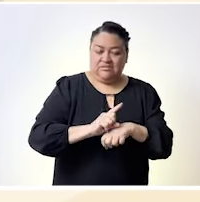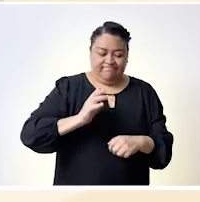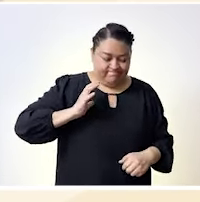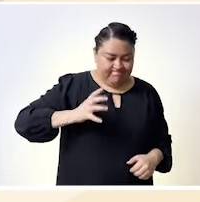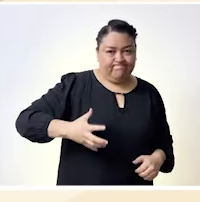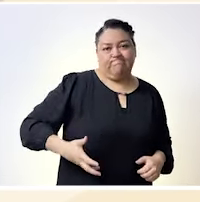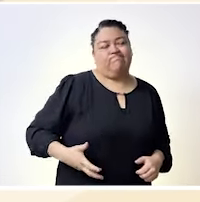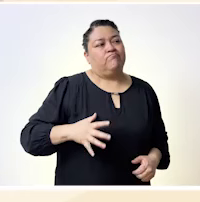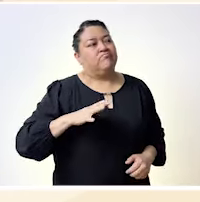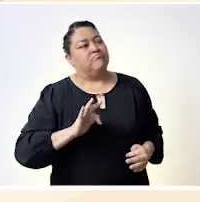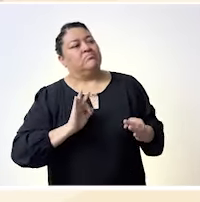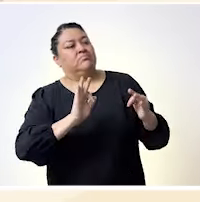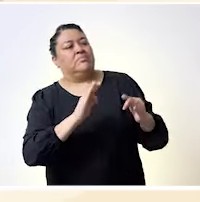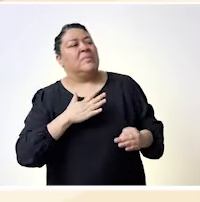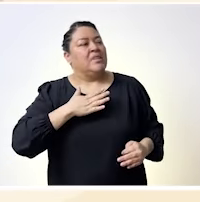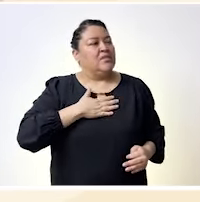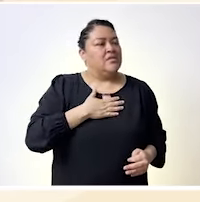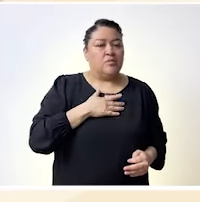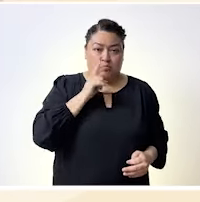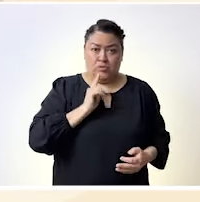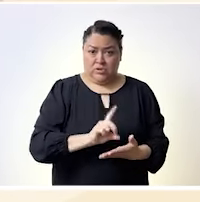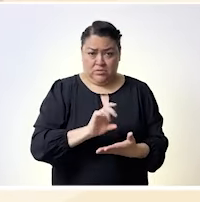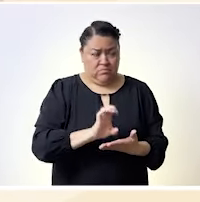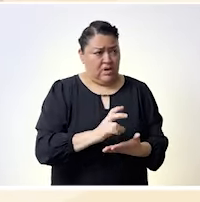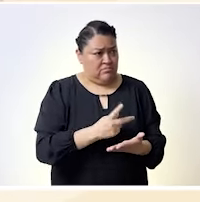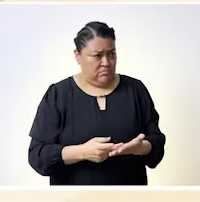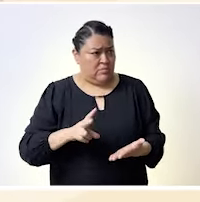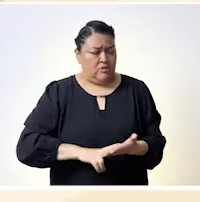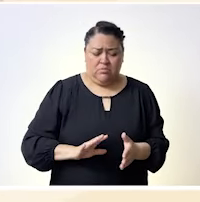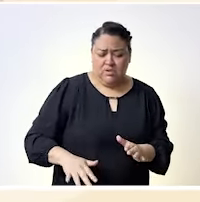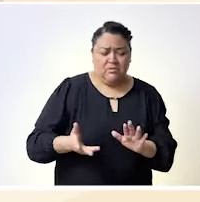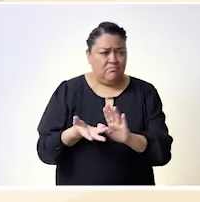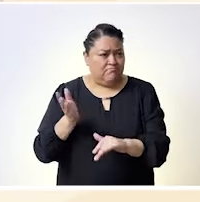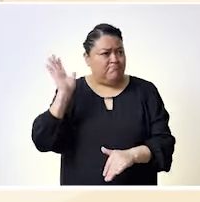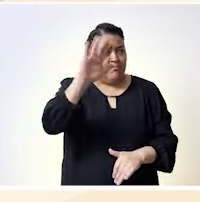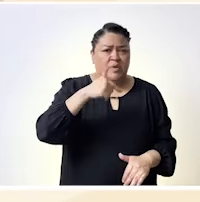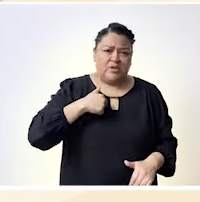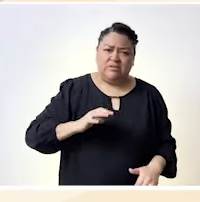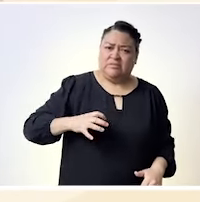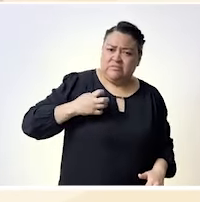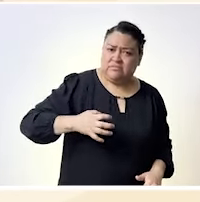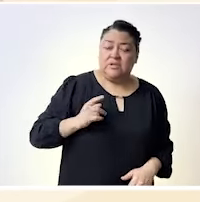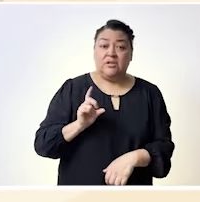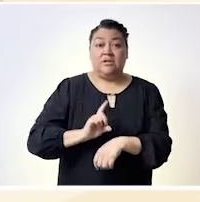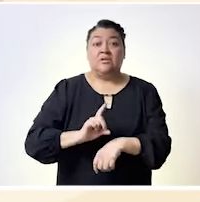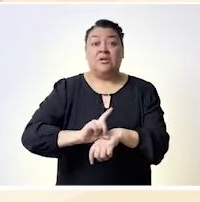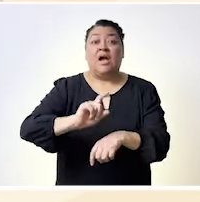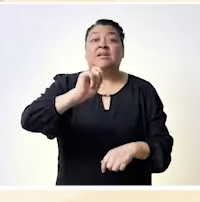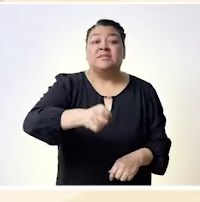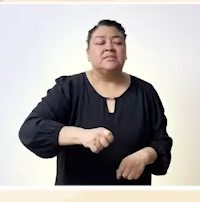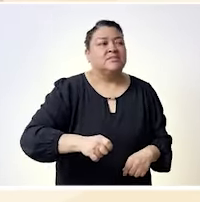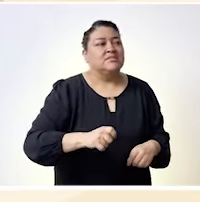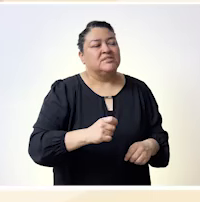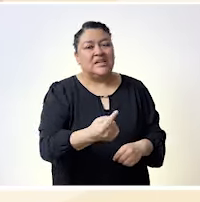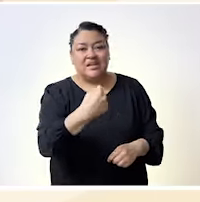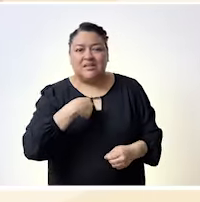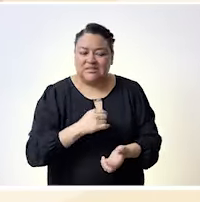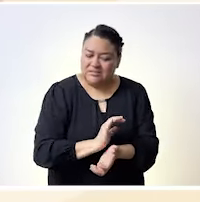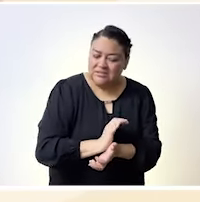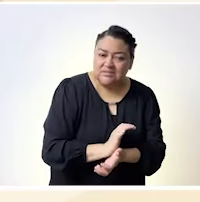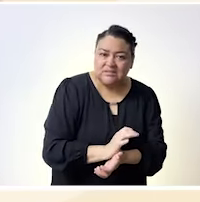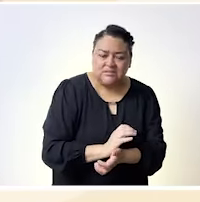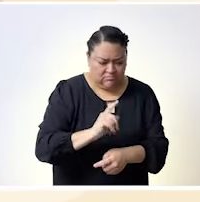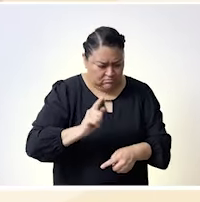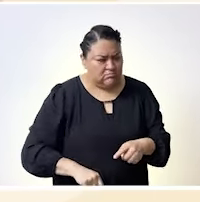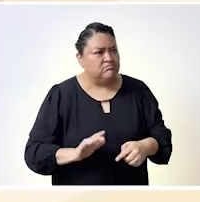para tomar tus propias manifestaciones de voluntad y sobre todo lo que implica también dentro de la sociedad la falta